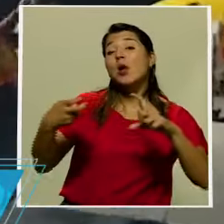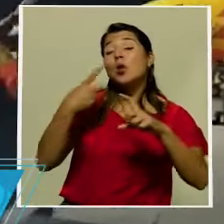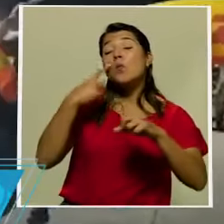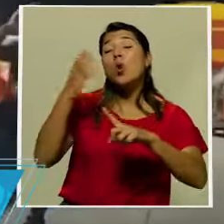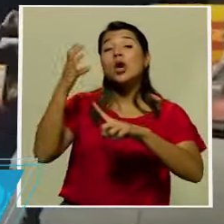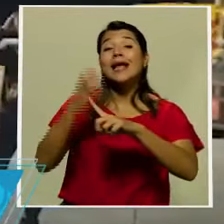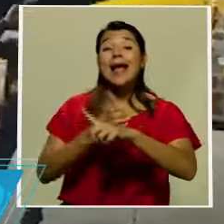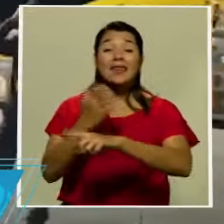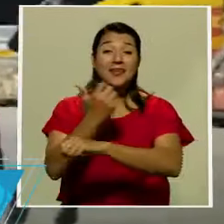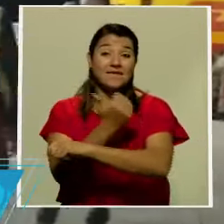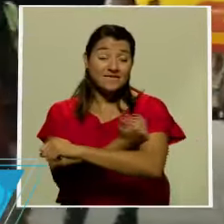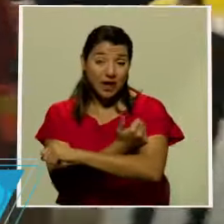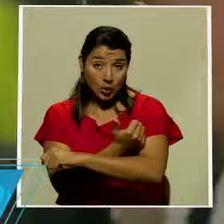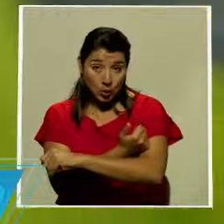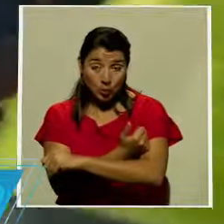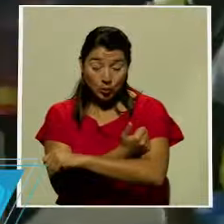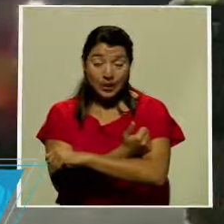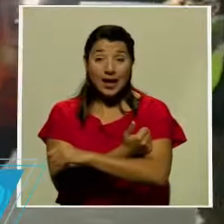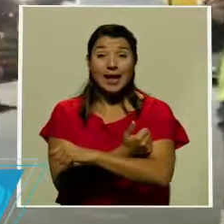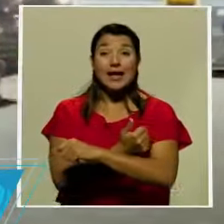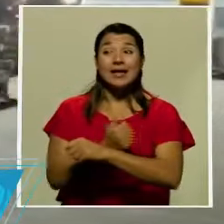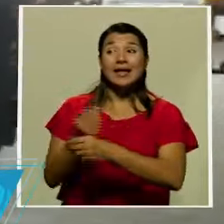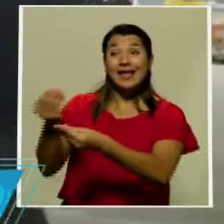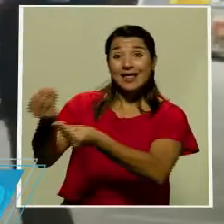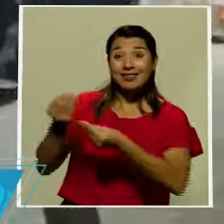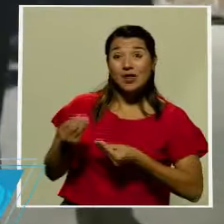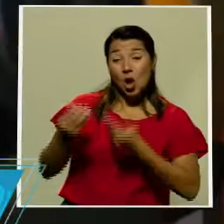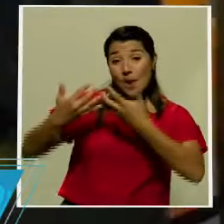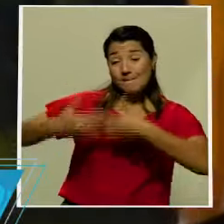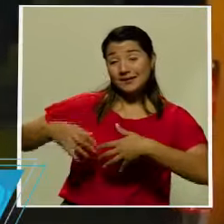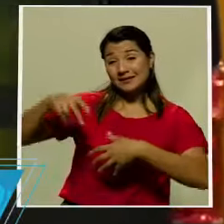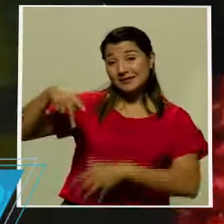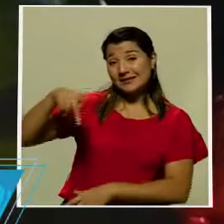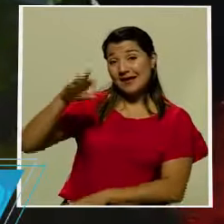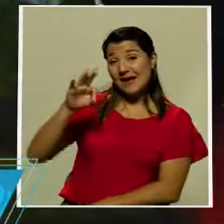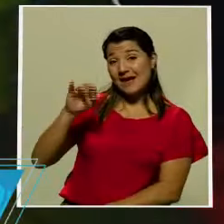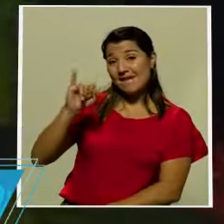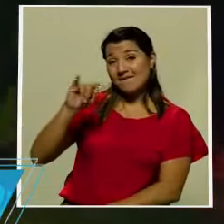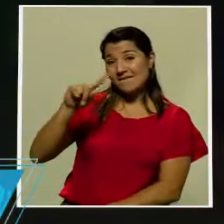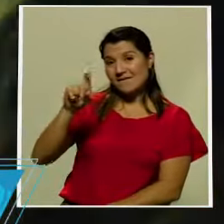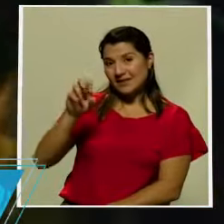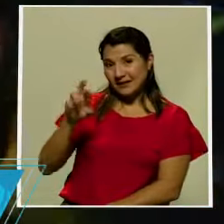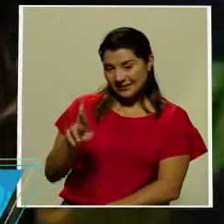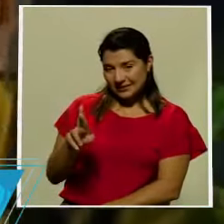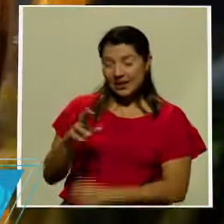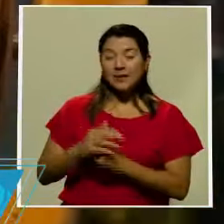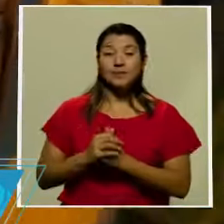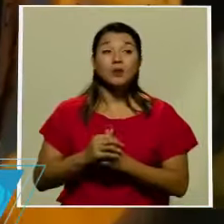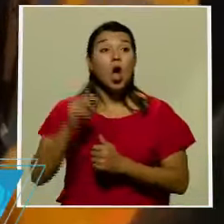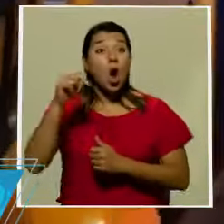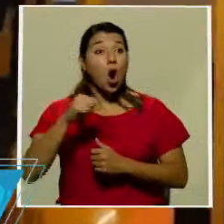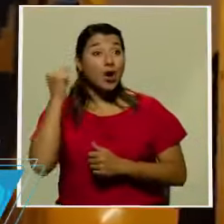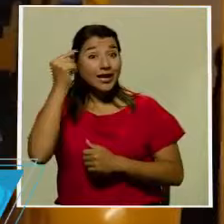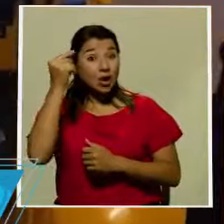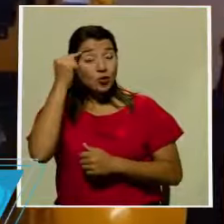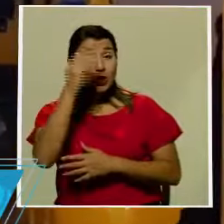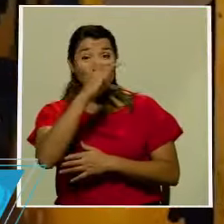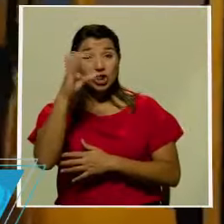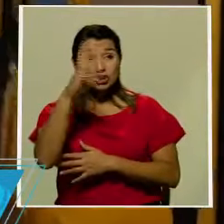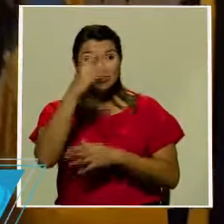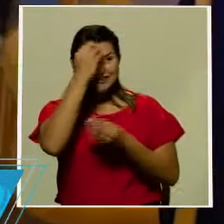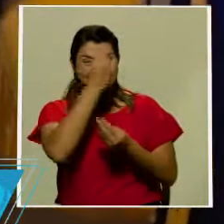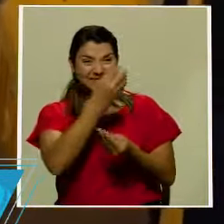dosis de la vacuna de Pfizer BioNTech con la aclaración realizada hoy por el gobierno de Costa Rica